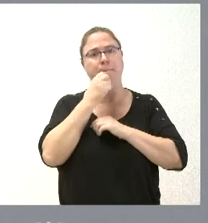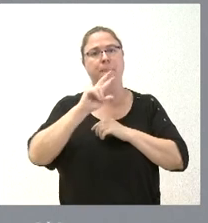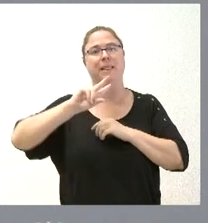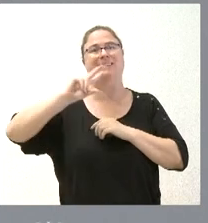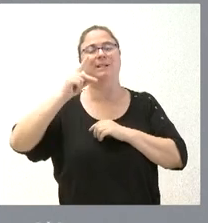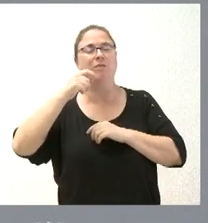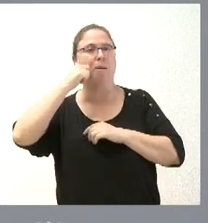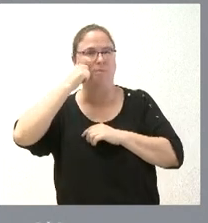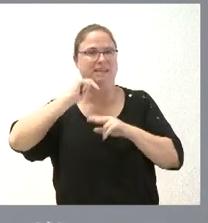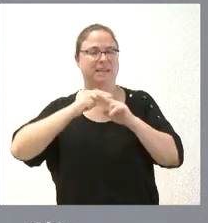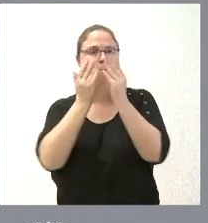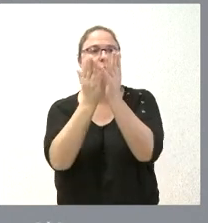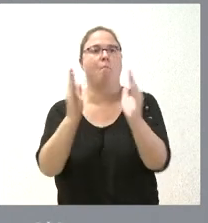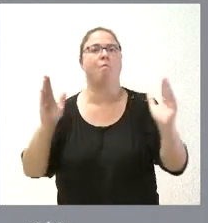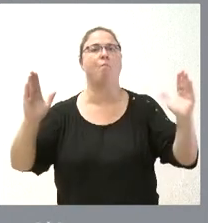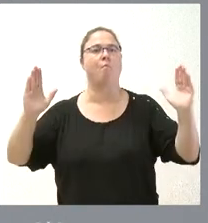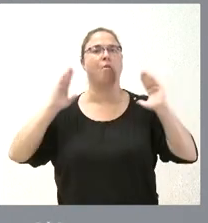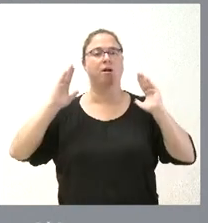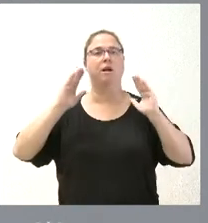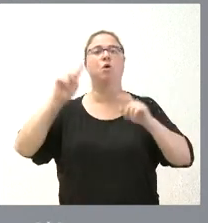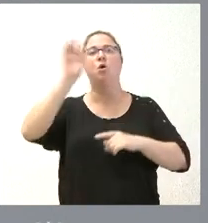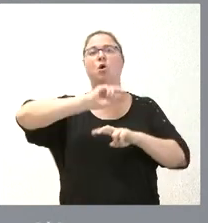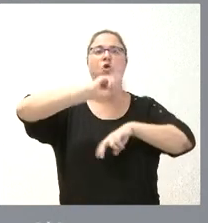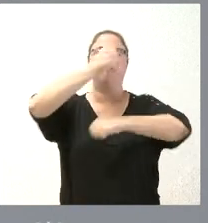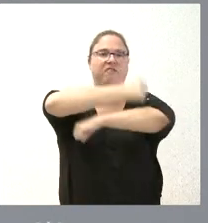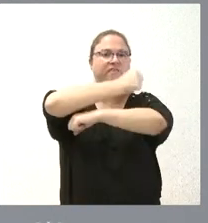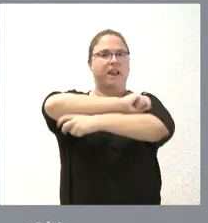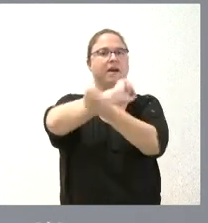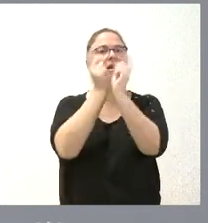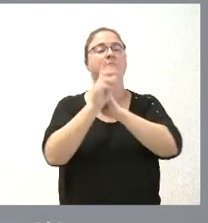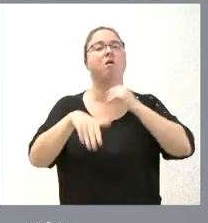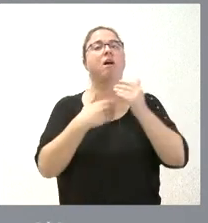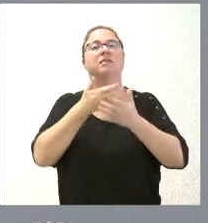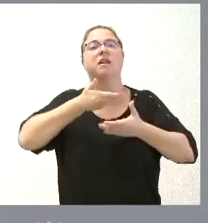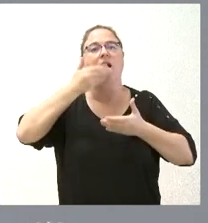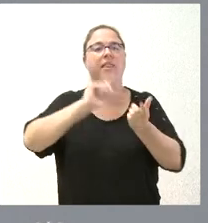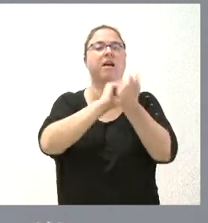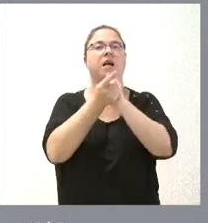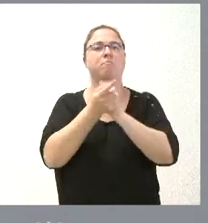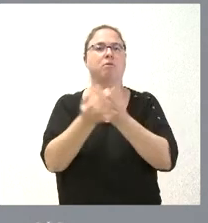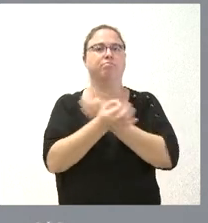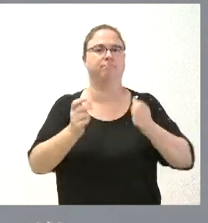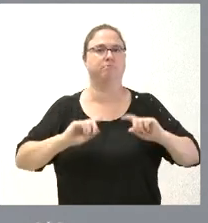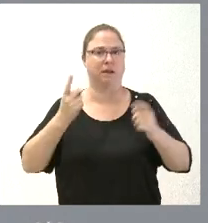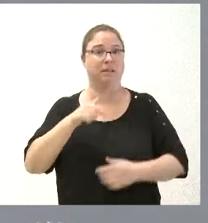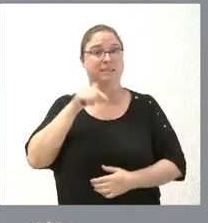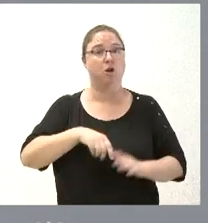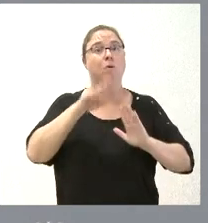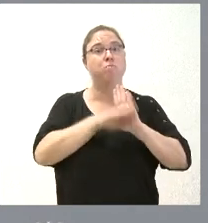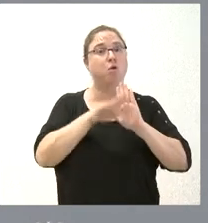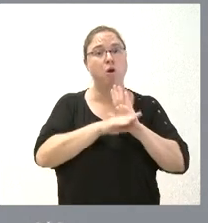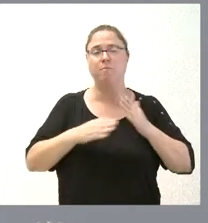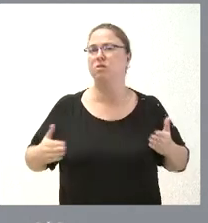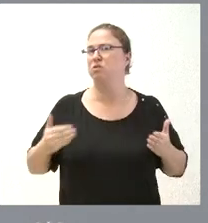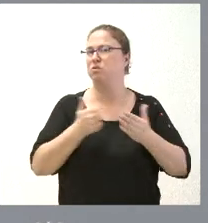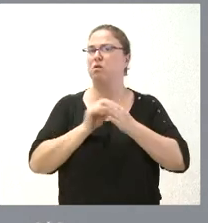bien del aislamiento del edificio bien del cambio de ventanas o incluso del cambio de calderas hacia calderas más eficientes y en este programa por ejemplo va todo